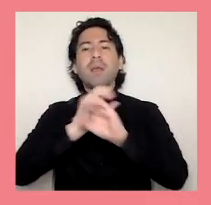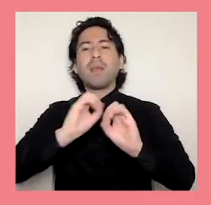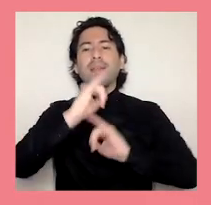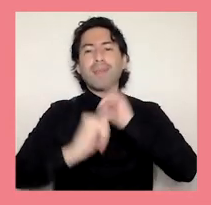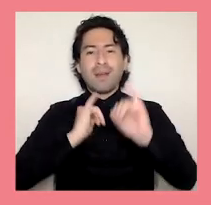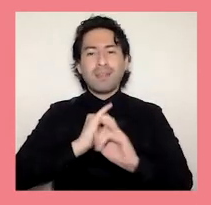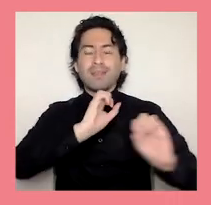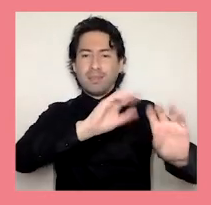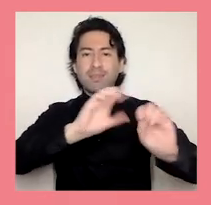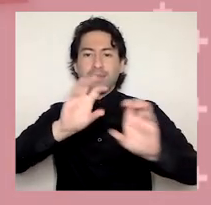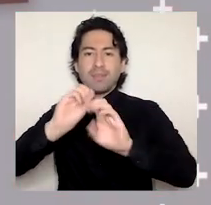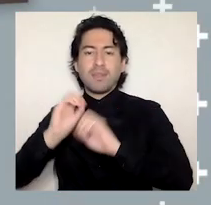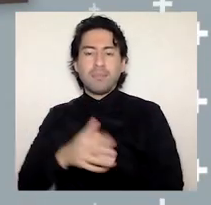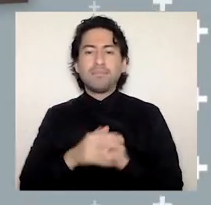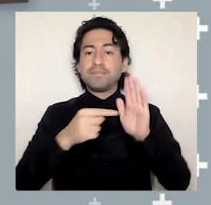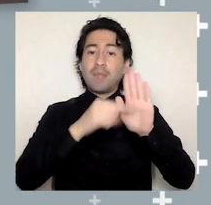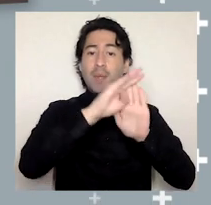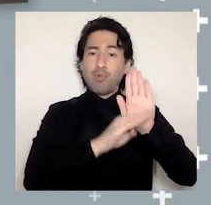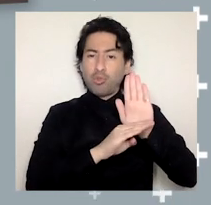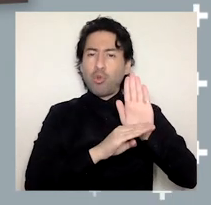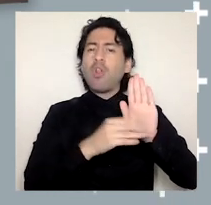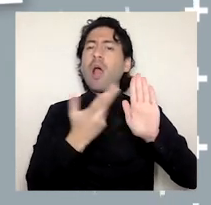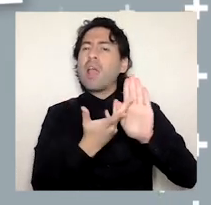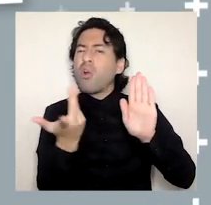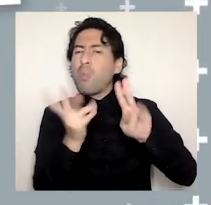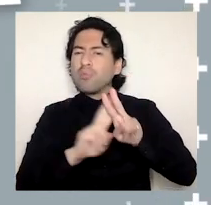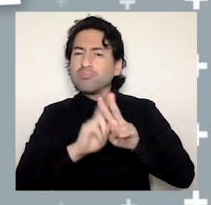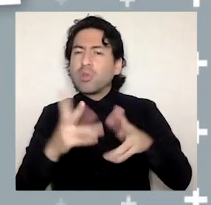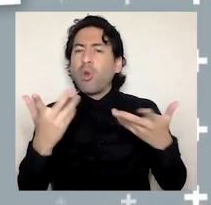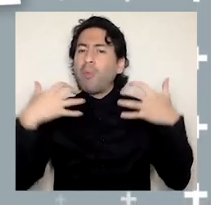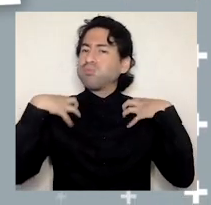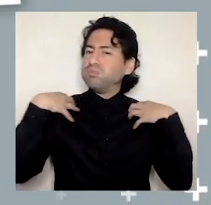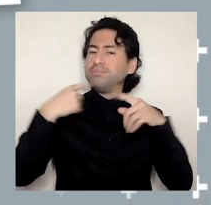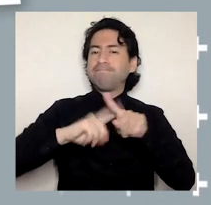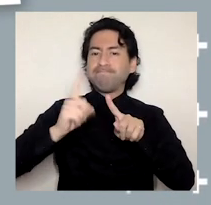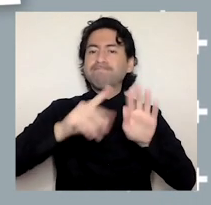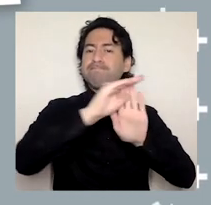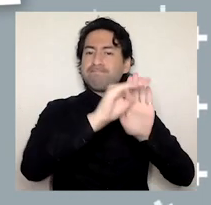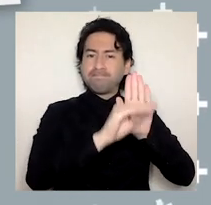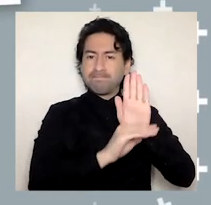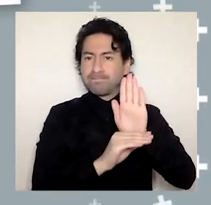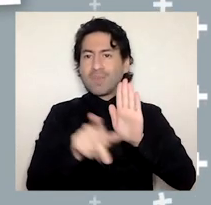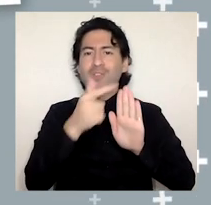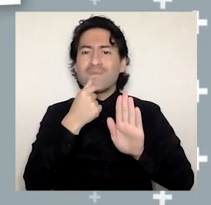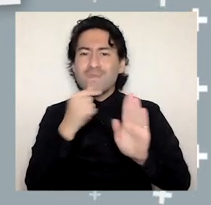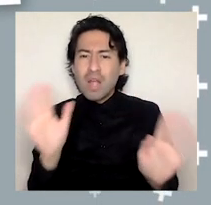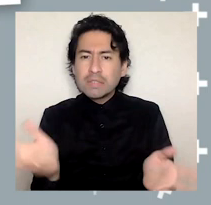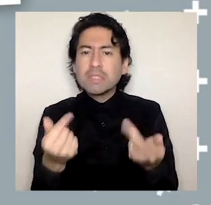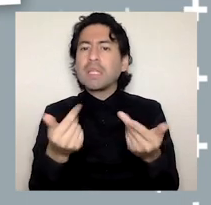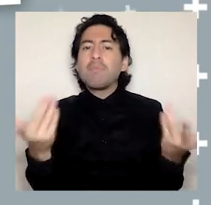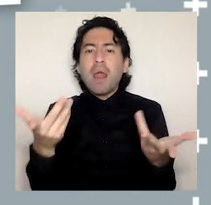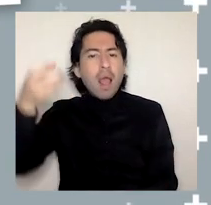en la Universidad del BioBio, que entrega un marco de actuación y de responsabilidades, facilitando